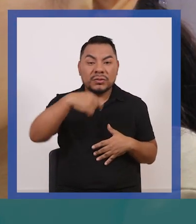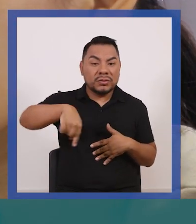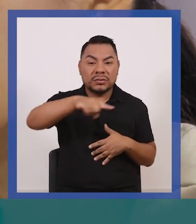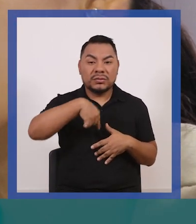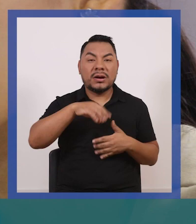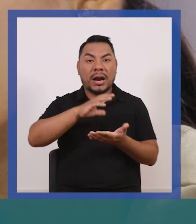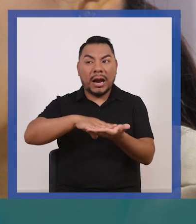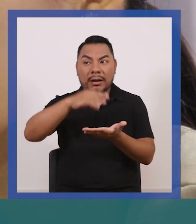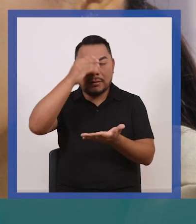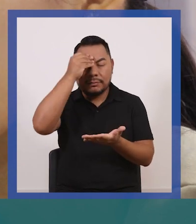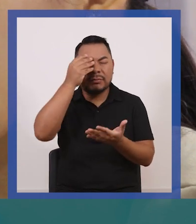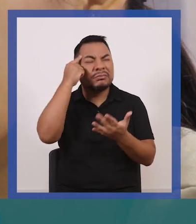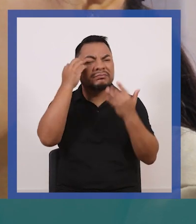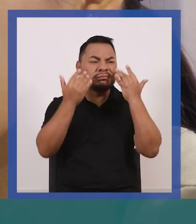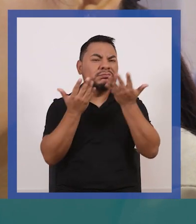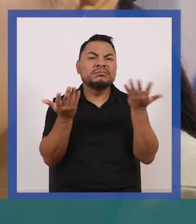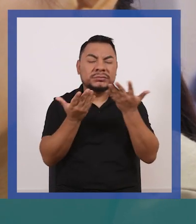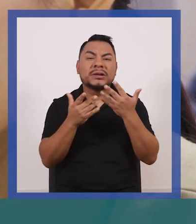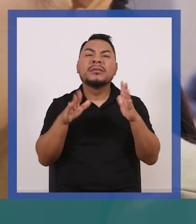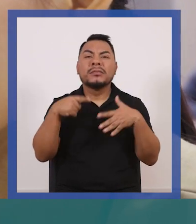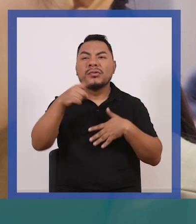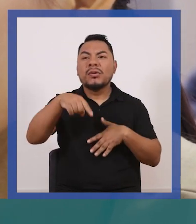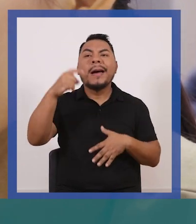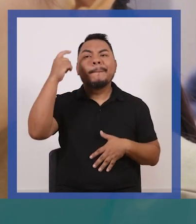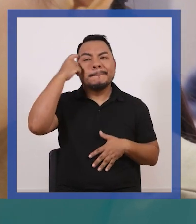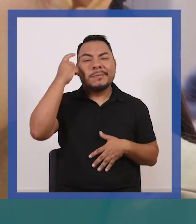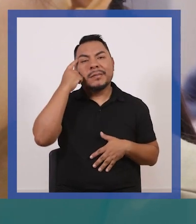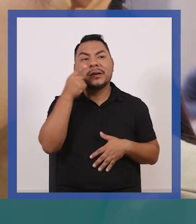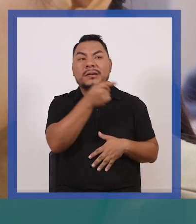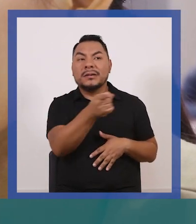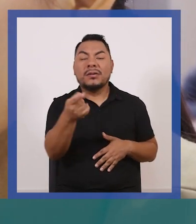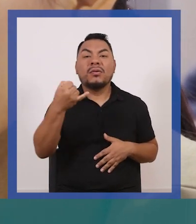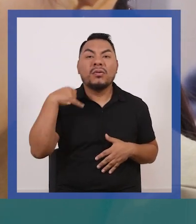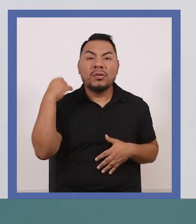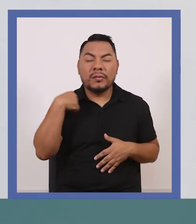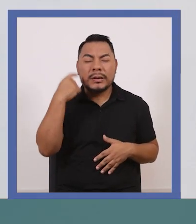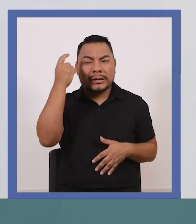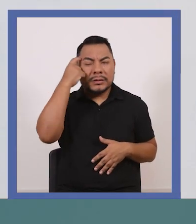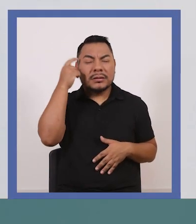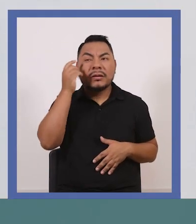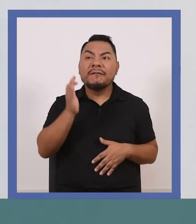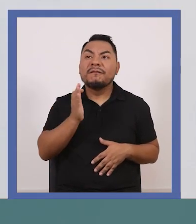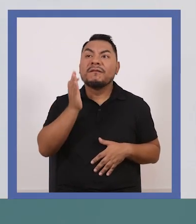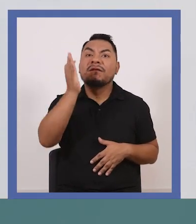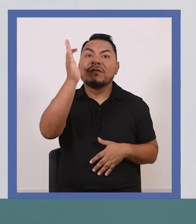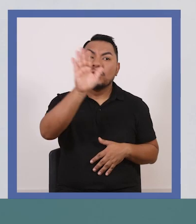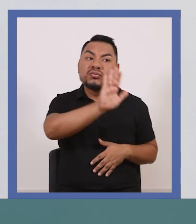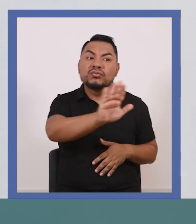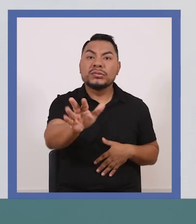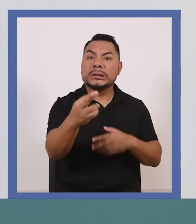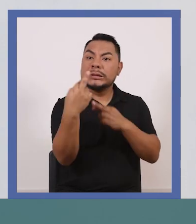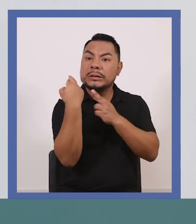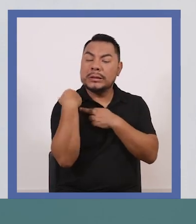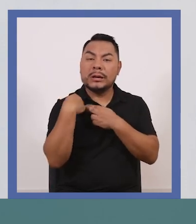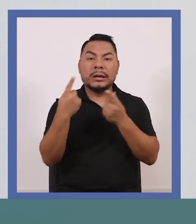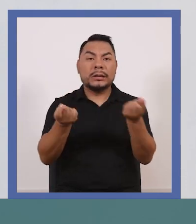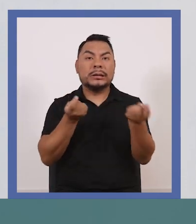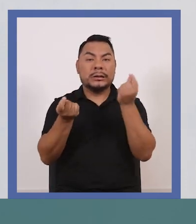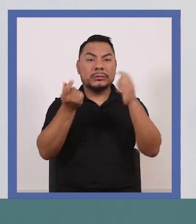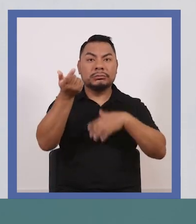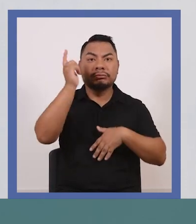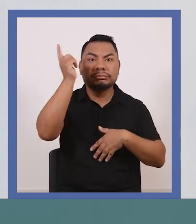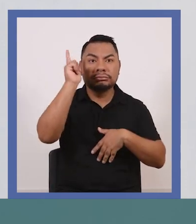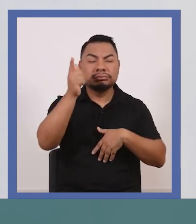sacar de esta clase contribuye justamente a pensar, sobre todo en jóvenes conscientes del destino que les corresponde a ustedes para